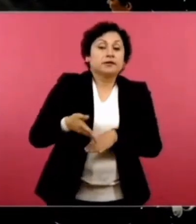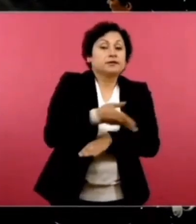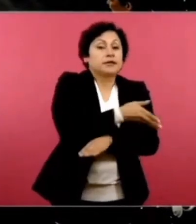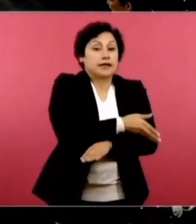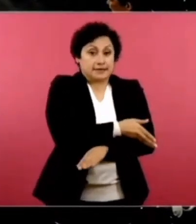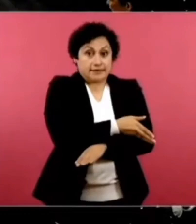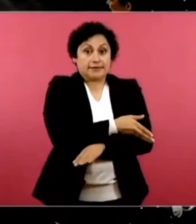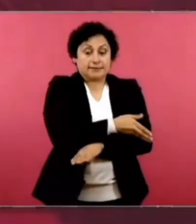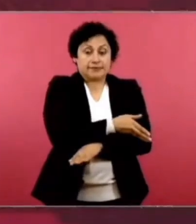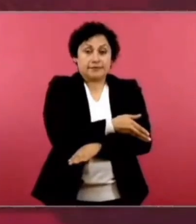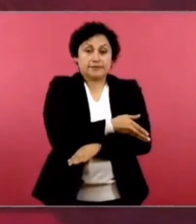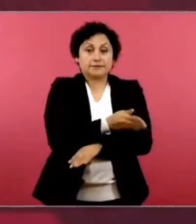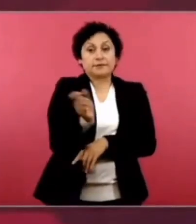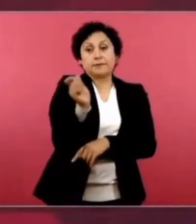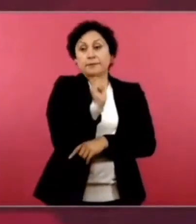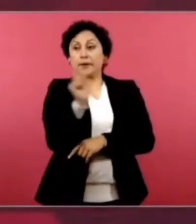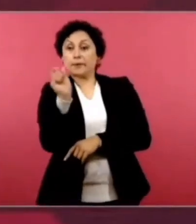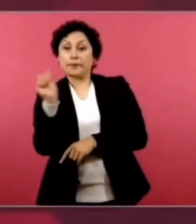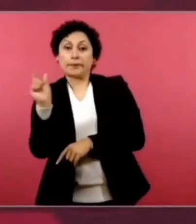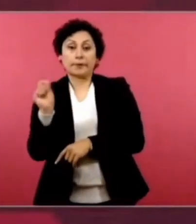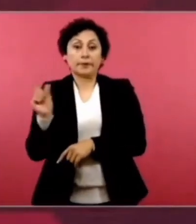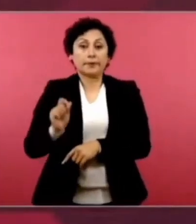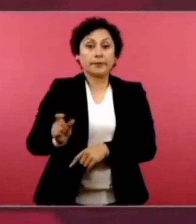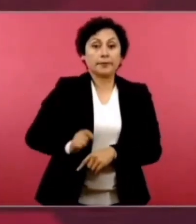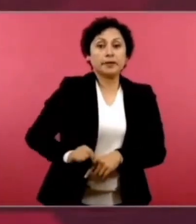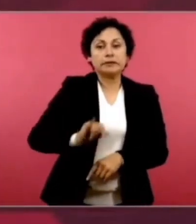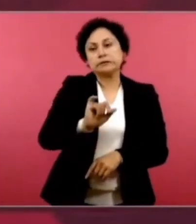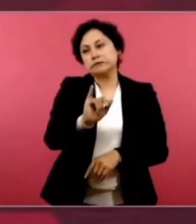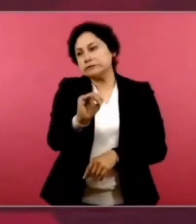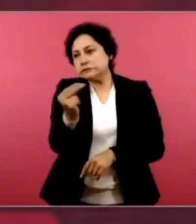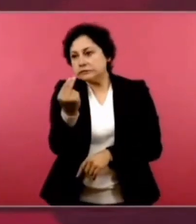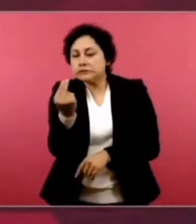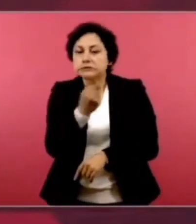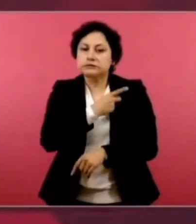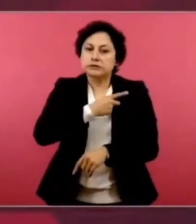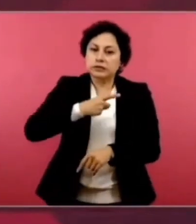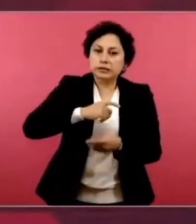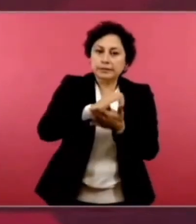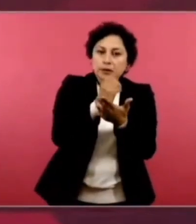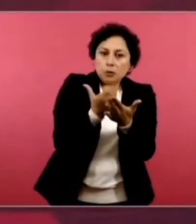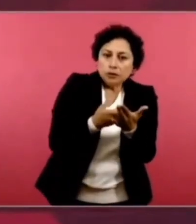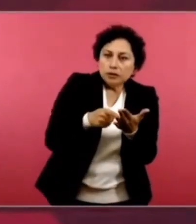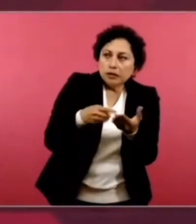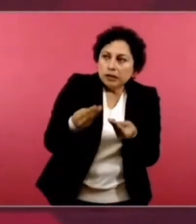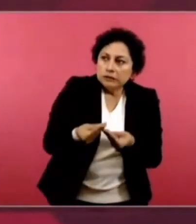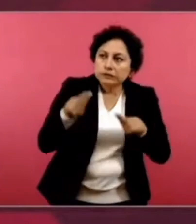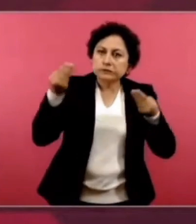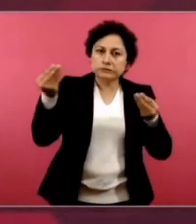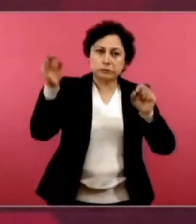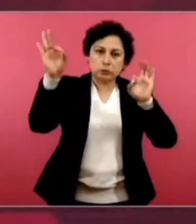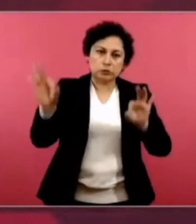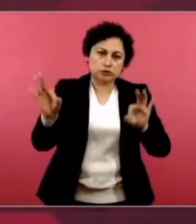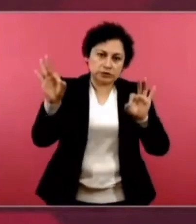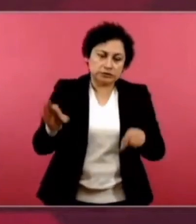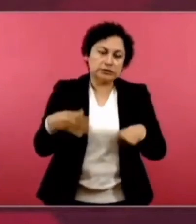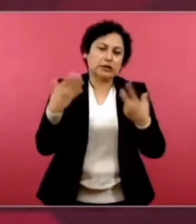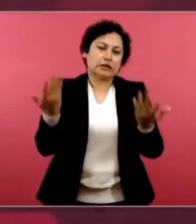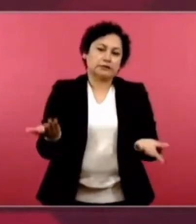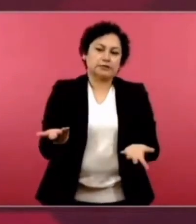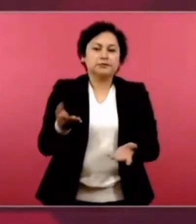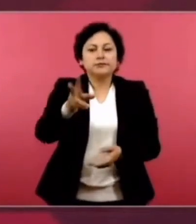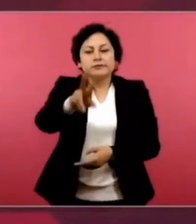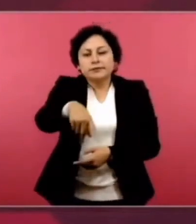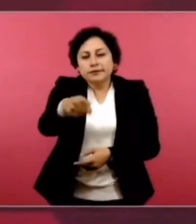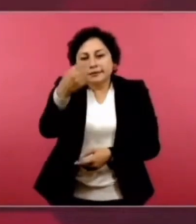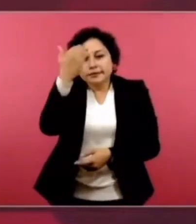contratos riesgos, contratos de utilidad compartida. Bueno, la reforma energética